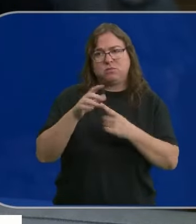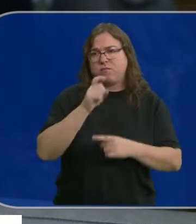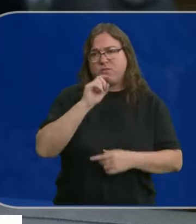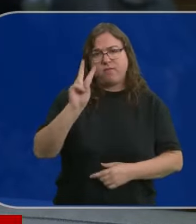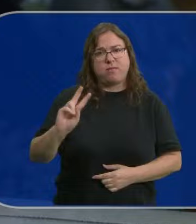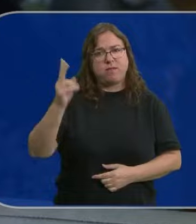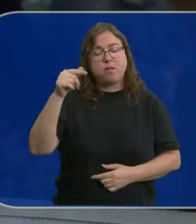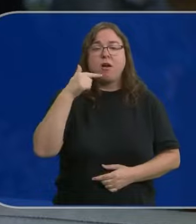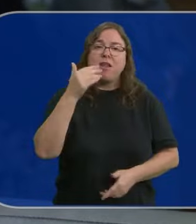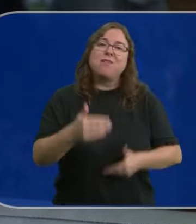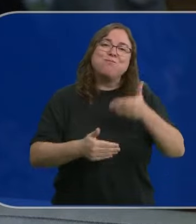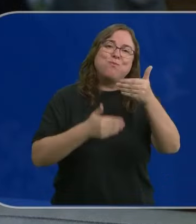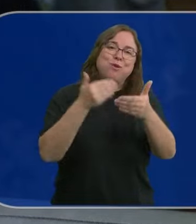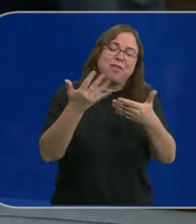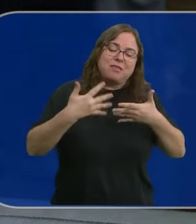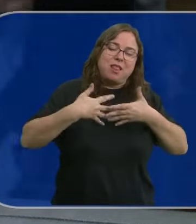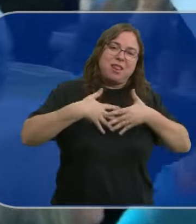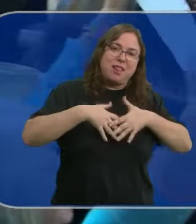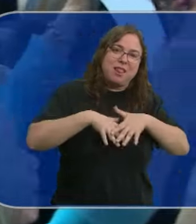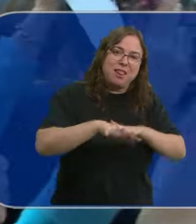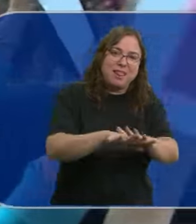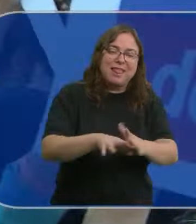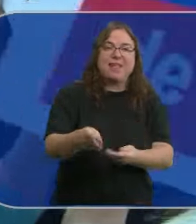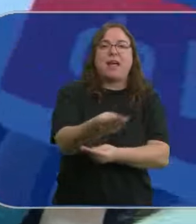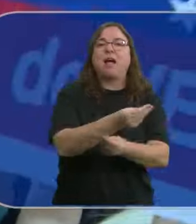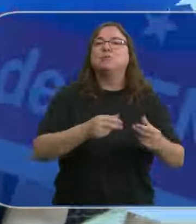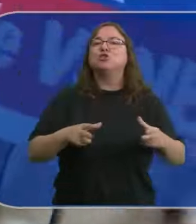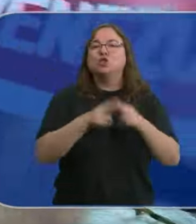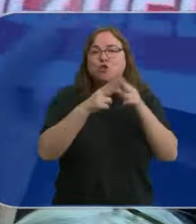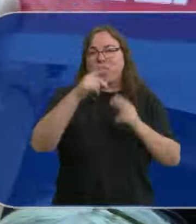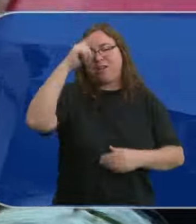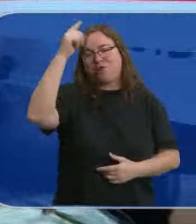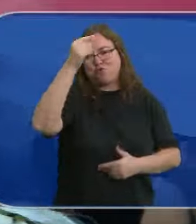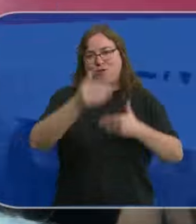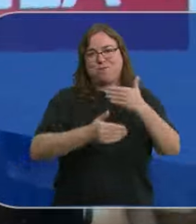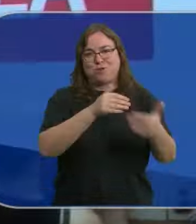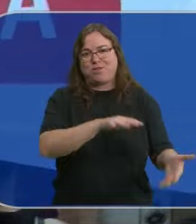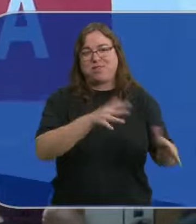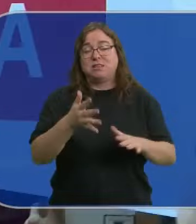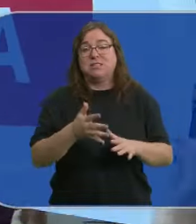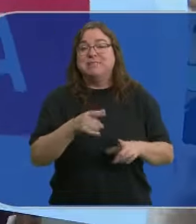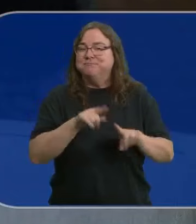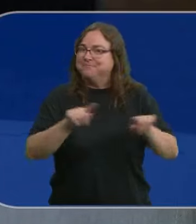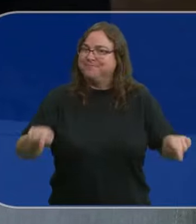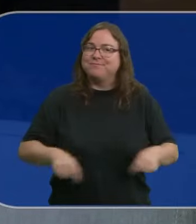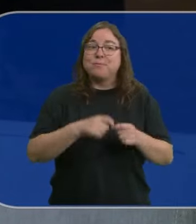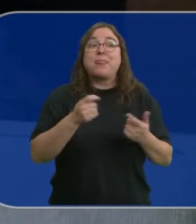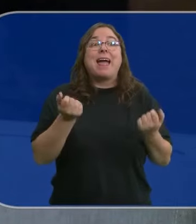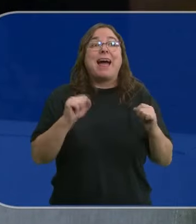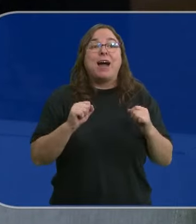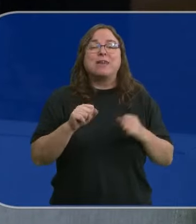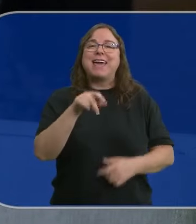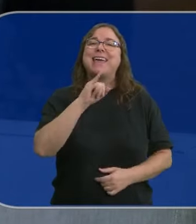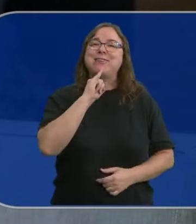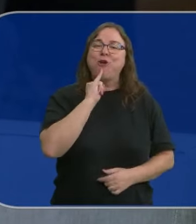y estamos en ese proceso de insertarnos en el ámbito social-cultural. Tampoco el choque cultural. A pesar que